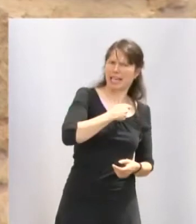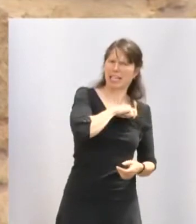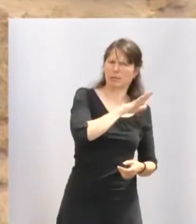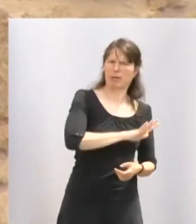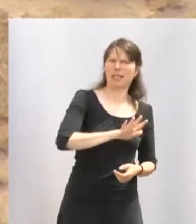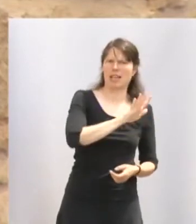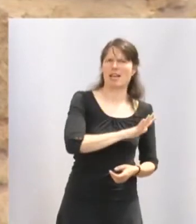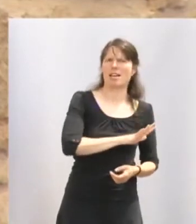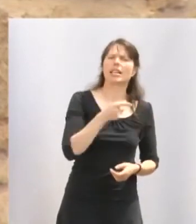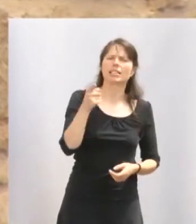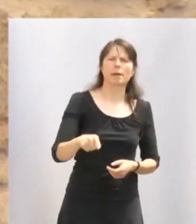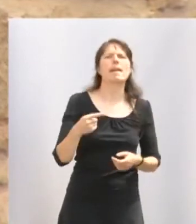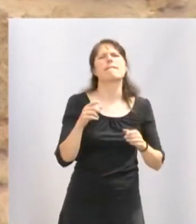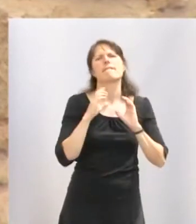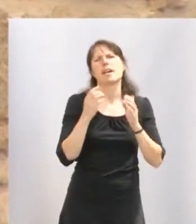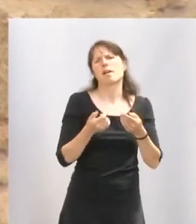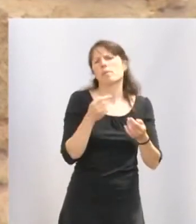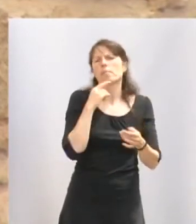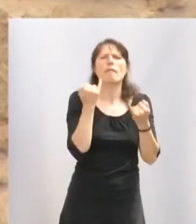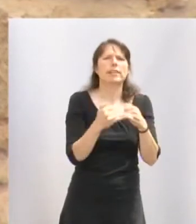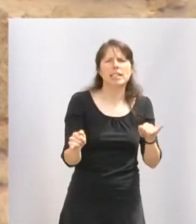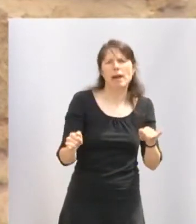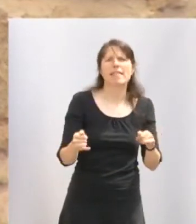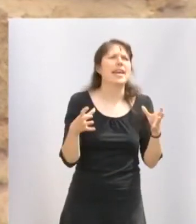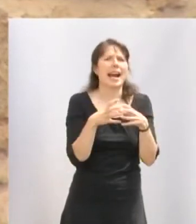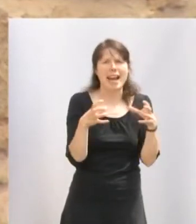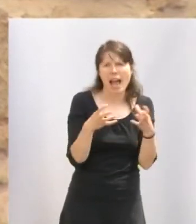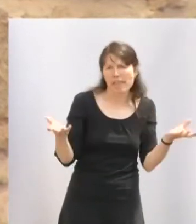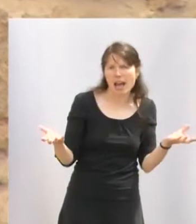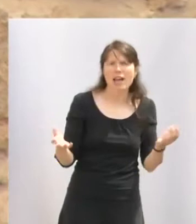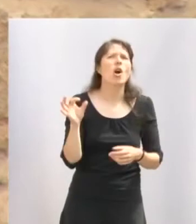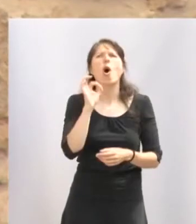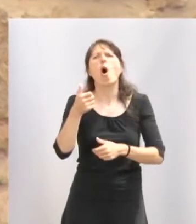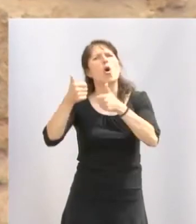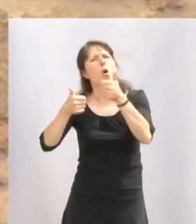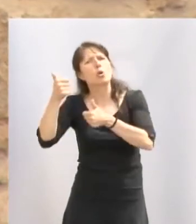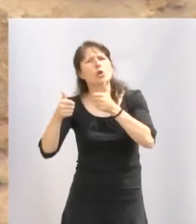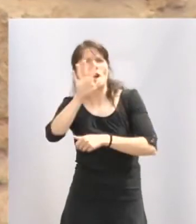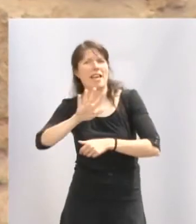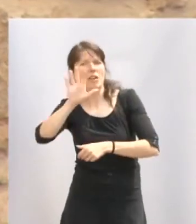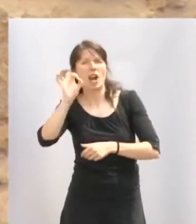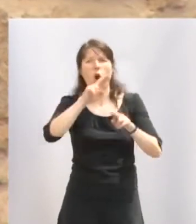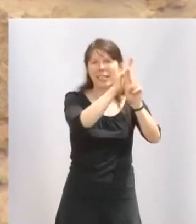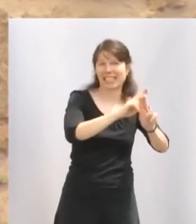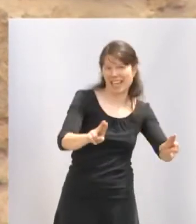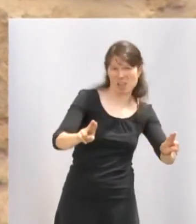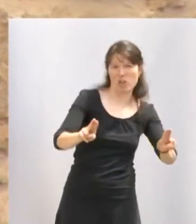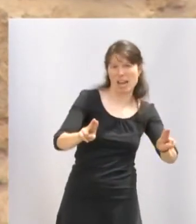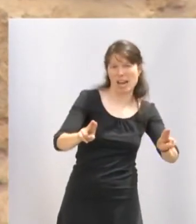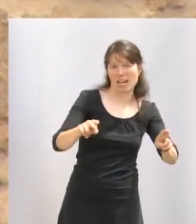Aquí quedan los festivales de música y danza de Granada, o los concursos nacionales e internacionales de la capital de España,